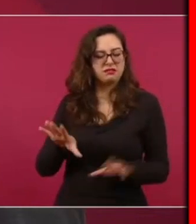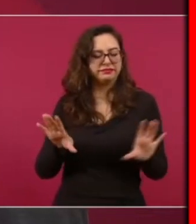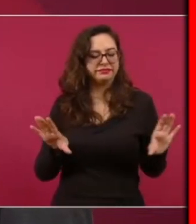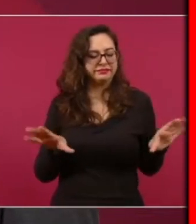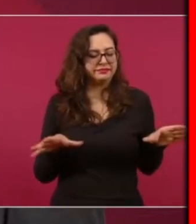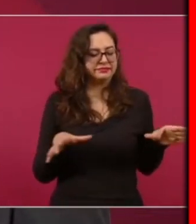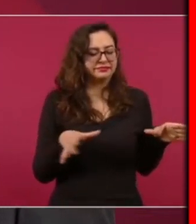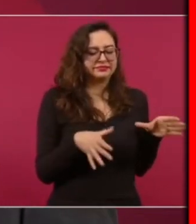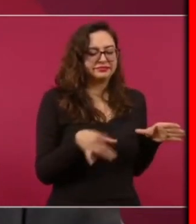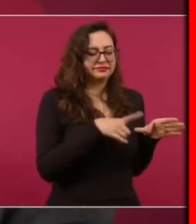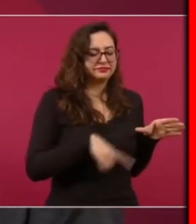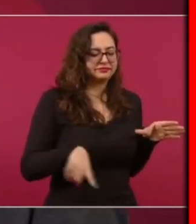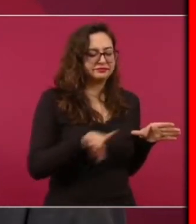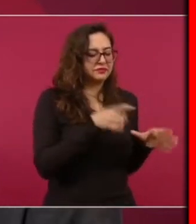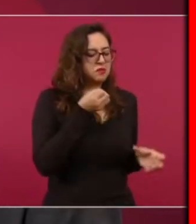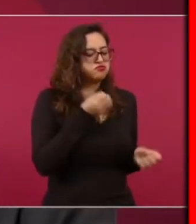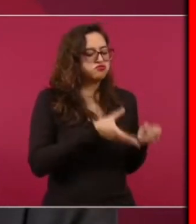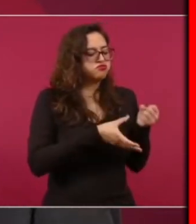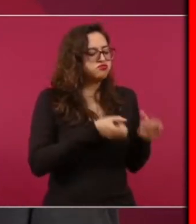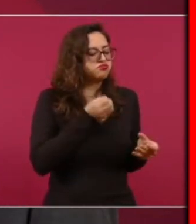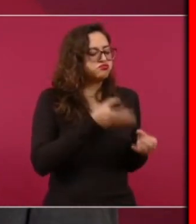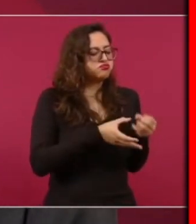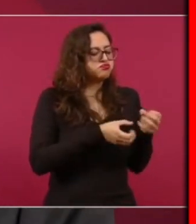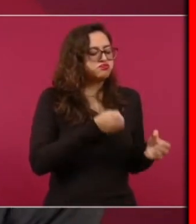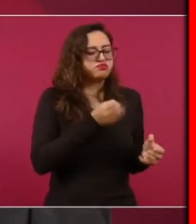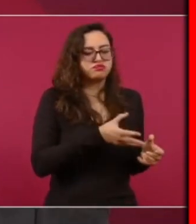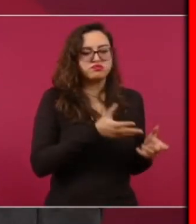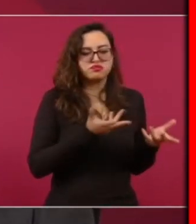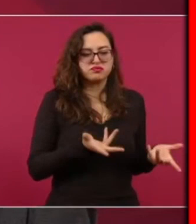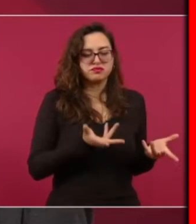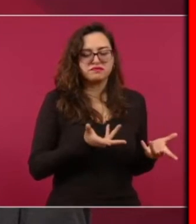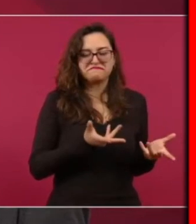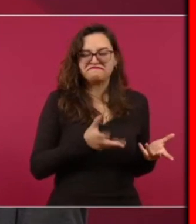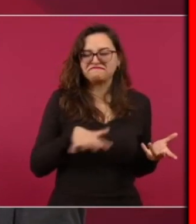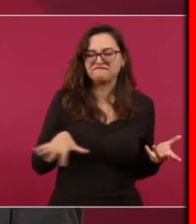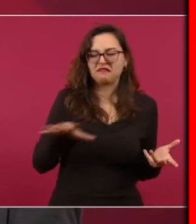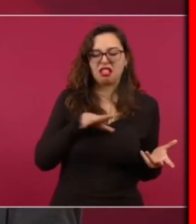Y quien en el fondo lo desprecia